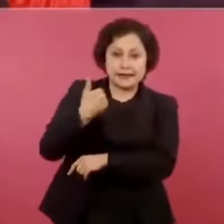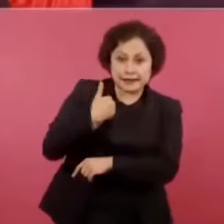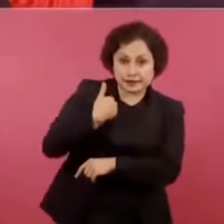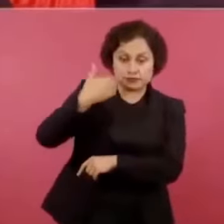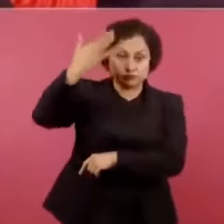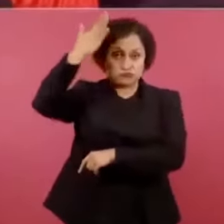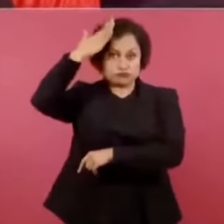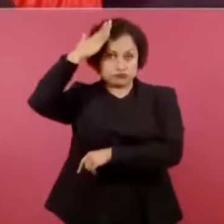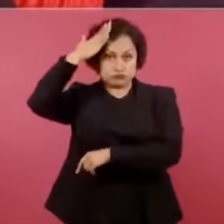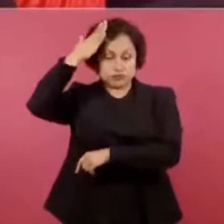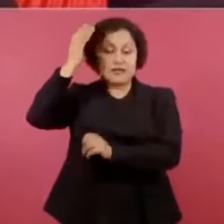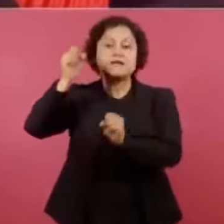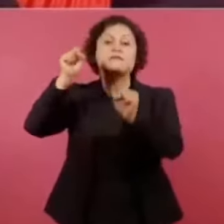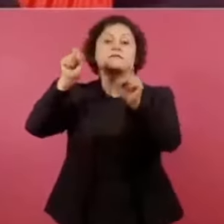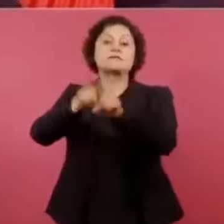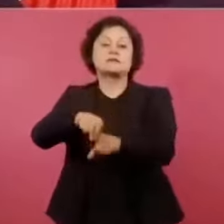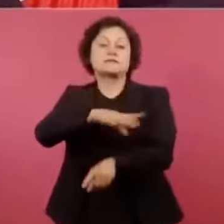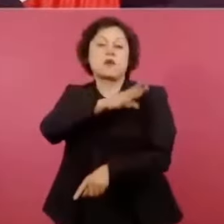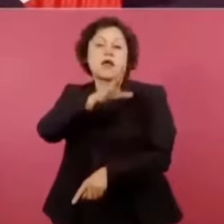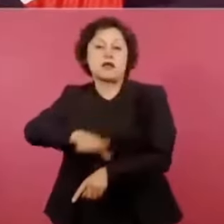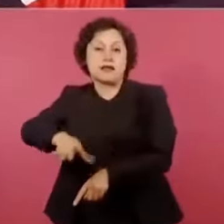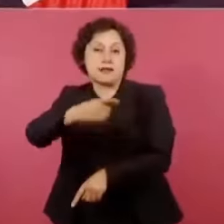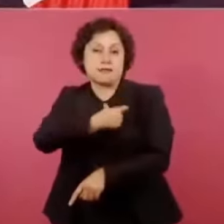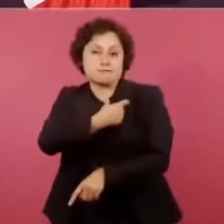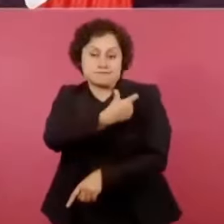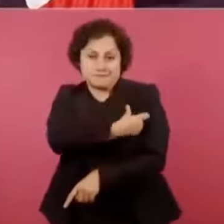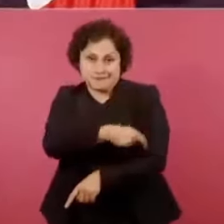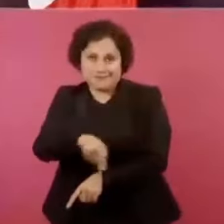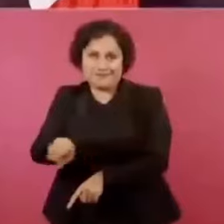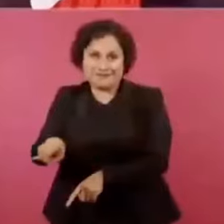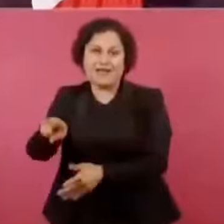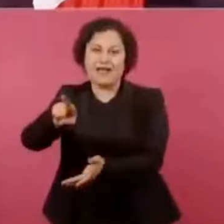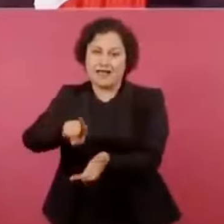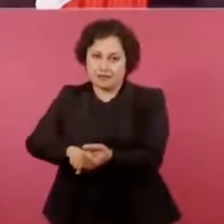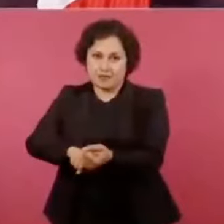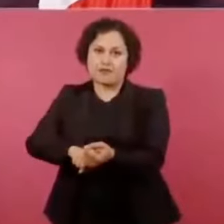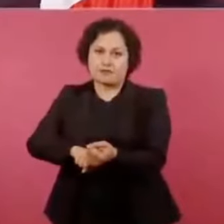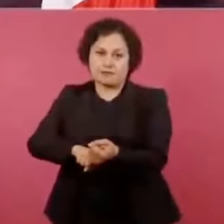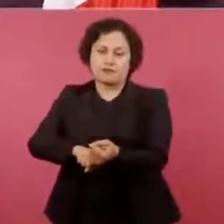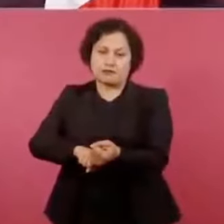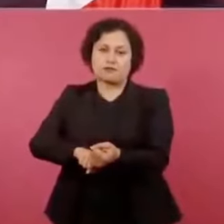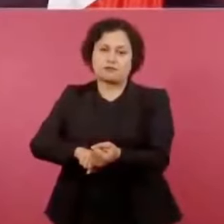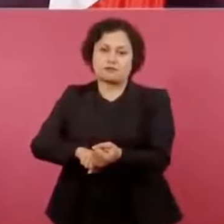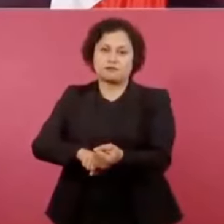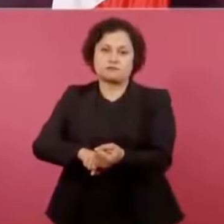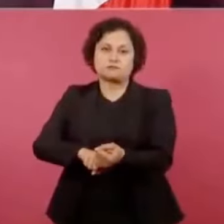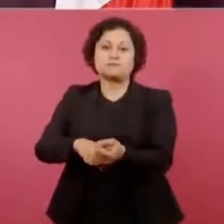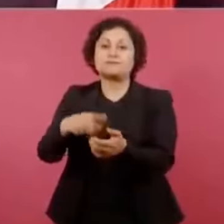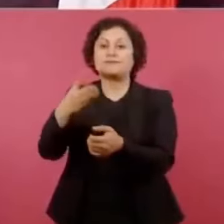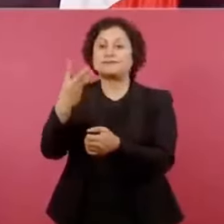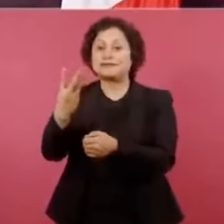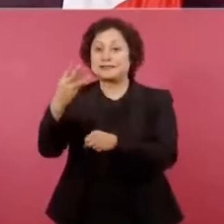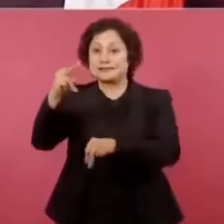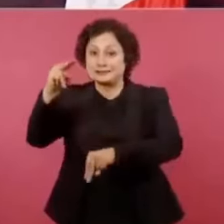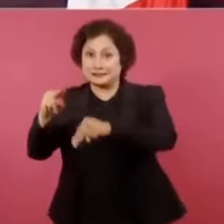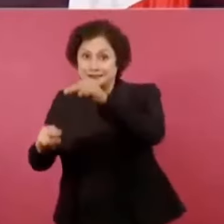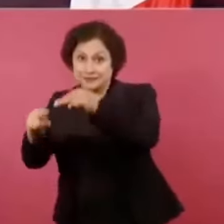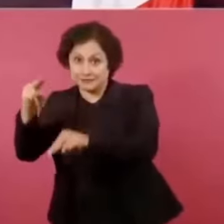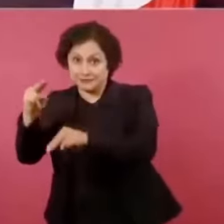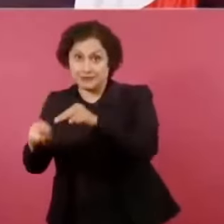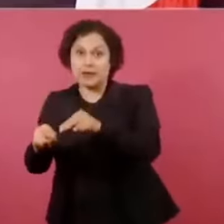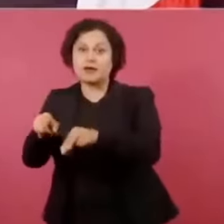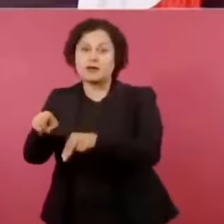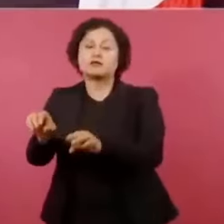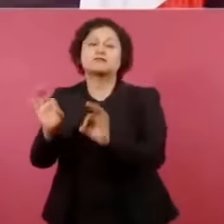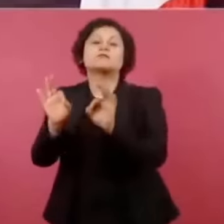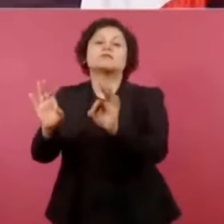de los tres grados y de manera destacada